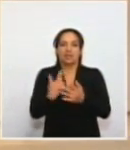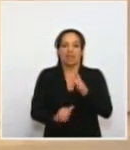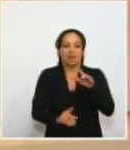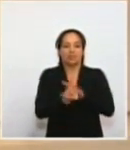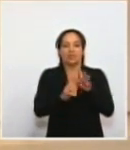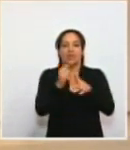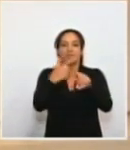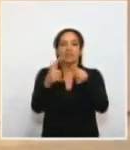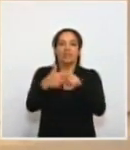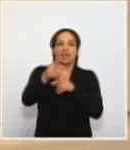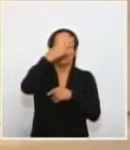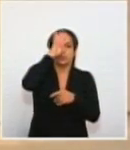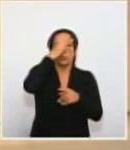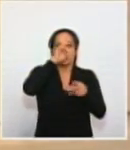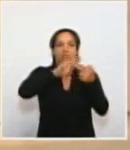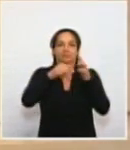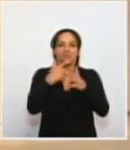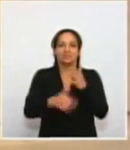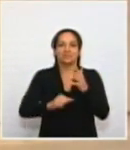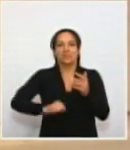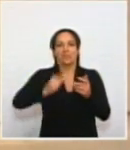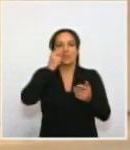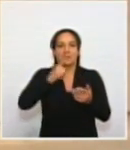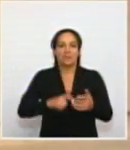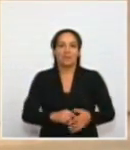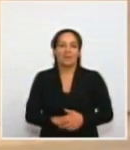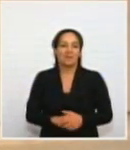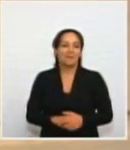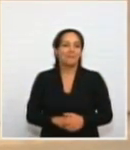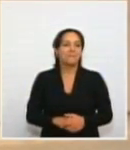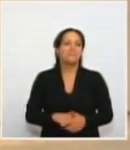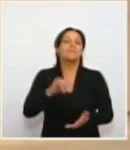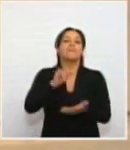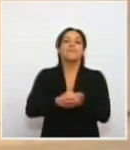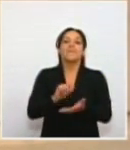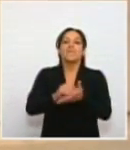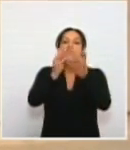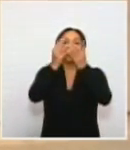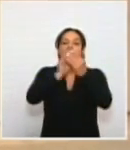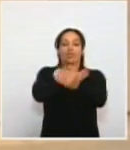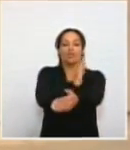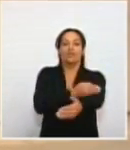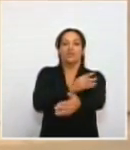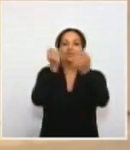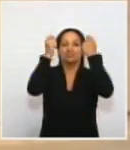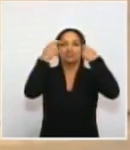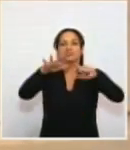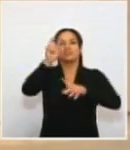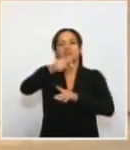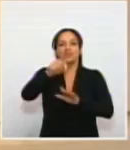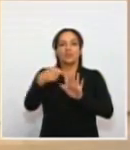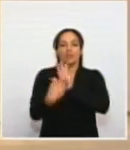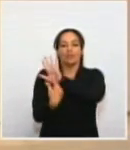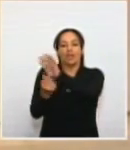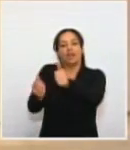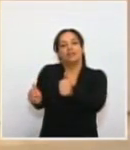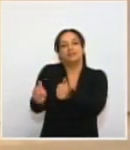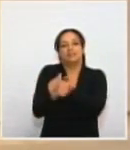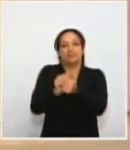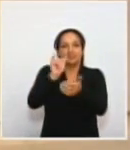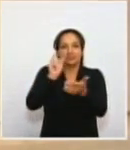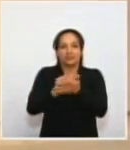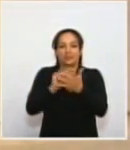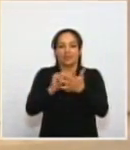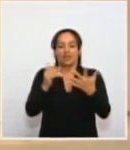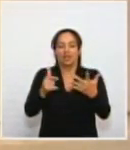dudas en materia de derechos humanos. Esta Fuerza Pública requiere del acompañamiento del Congreso de la República,